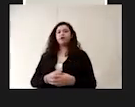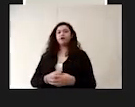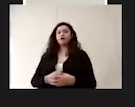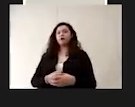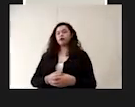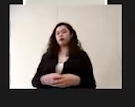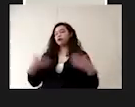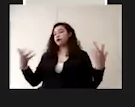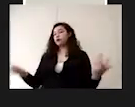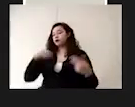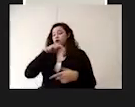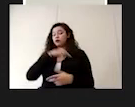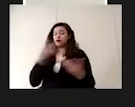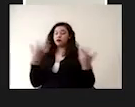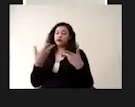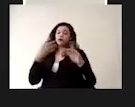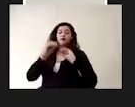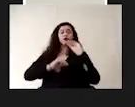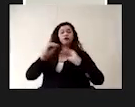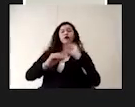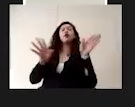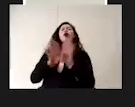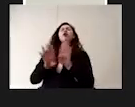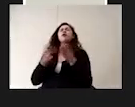¿Cómo vamos a realizar estos procedimientos?